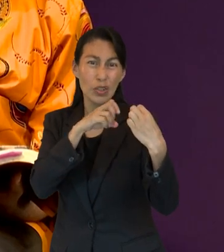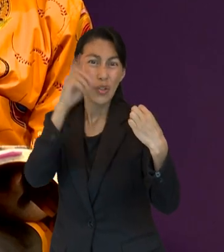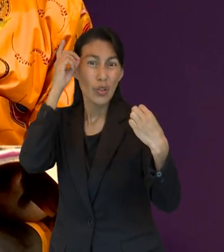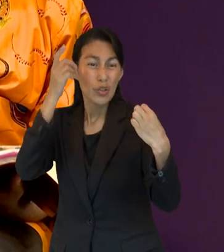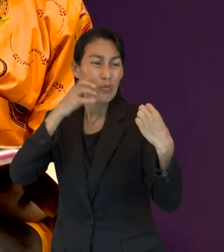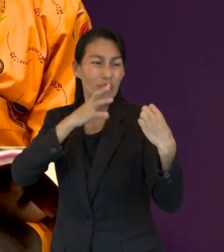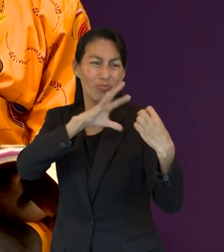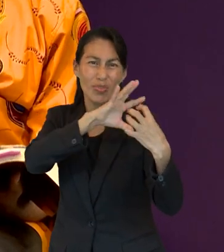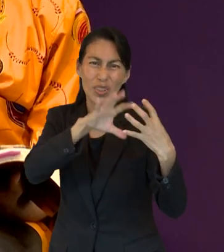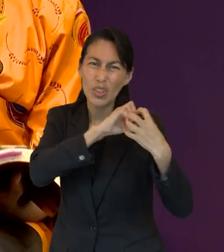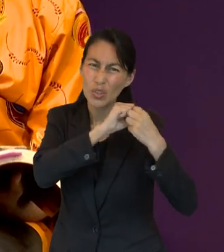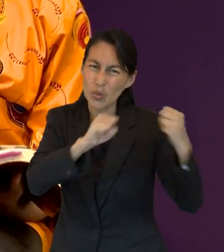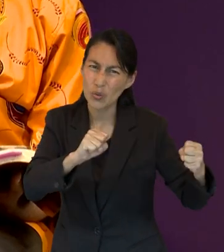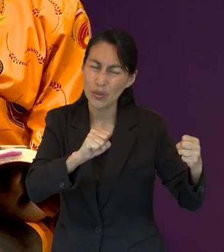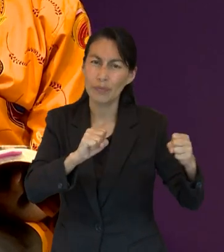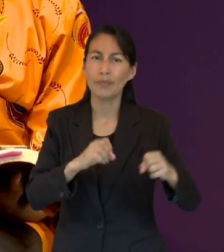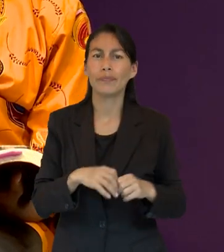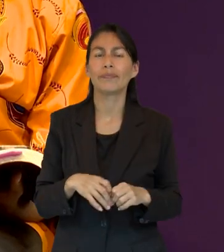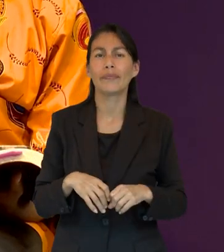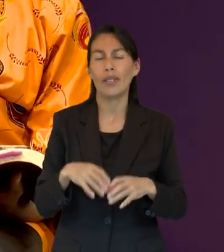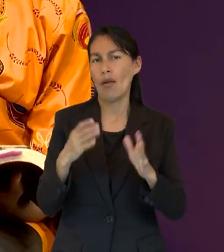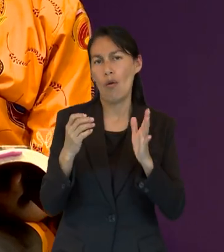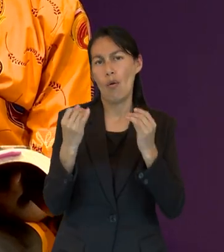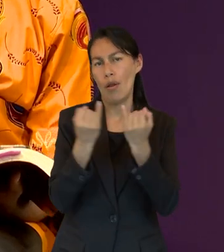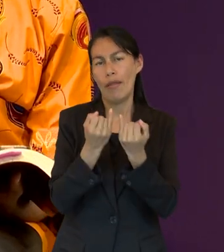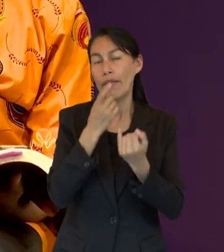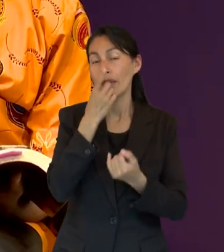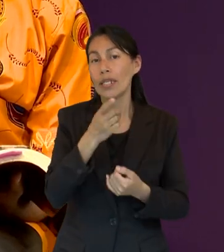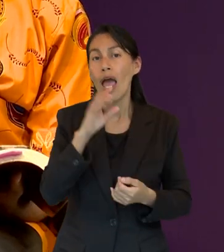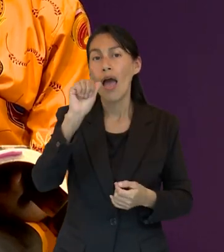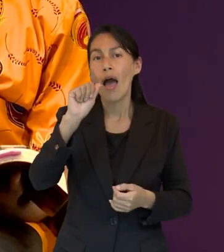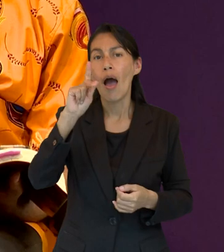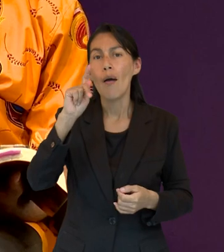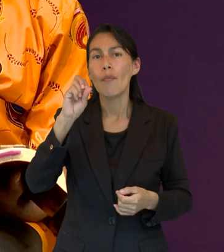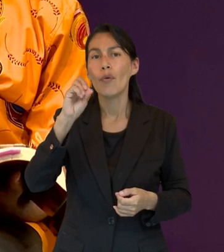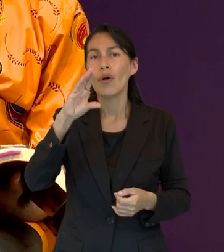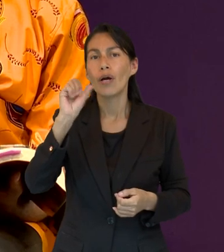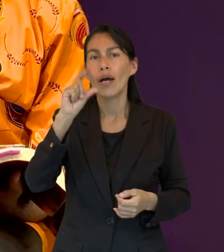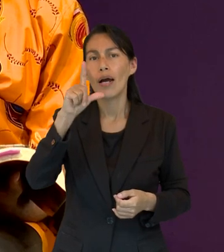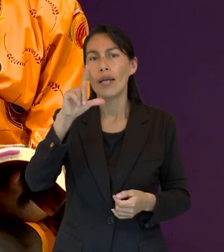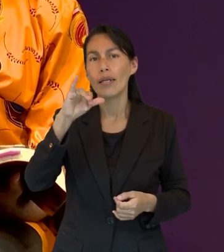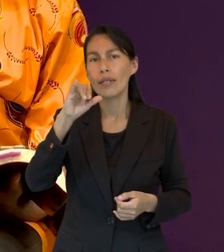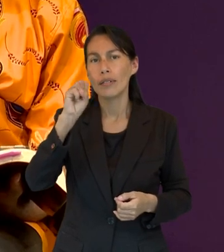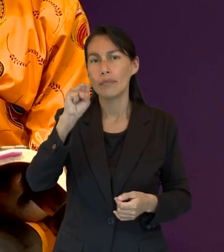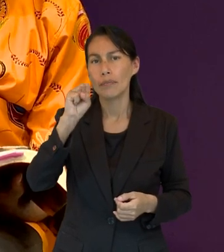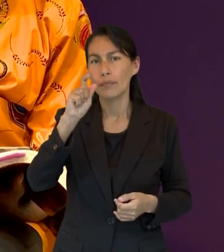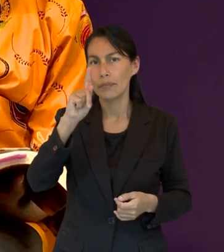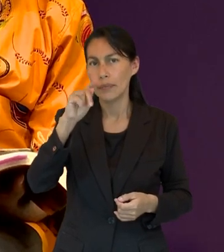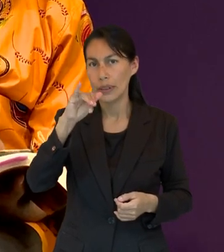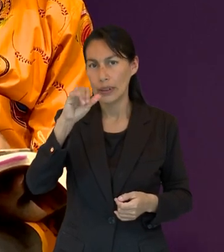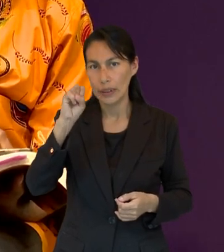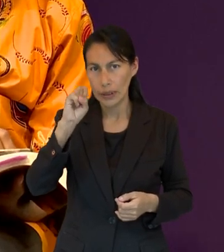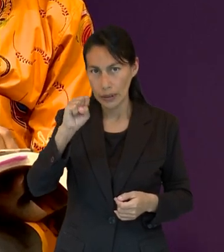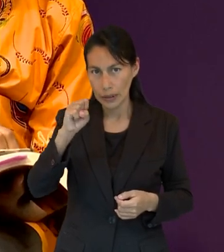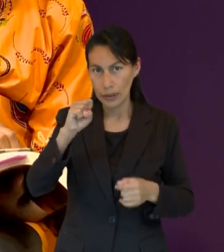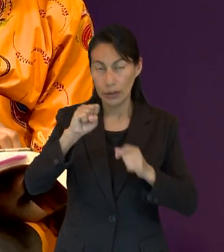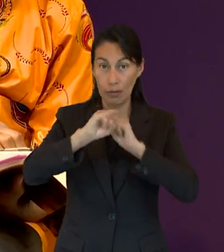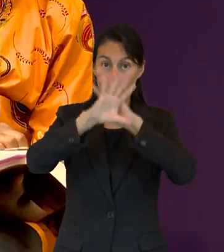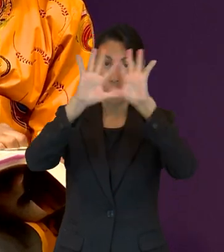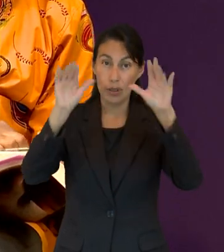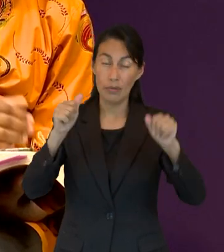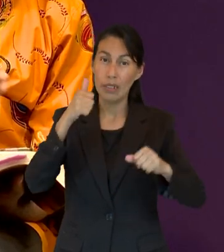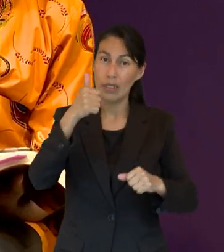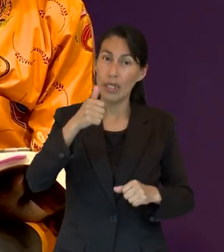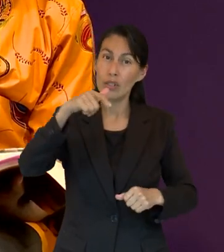Y esto también va de acuerdo con Apocalipsis, el capítulo 6, el